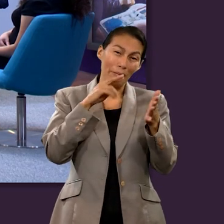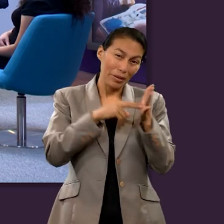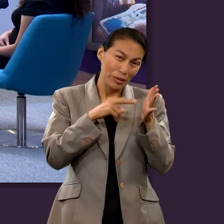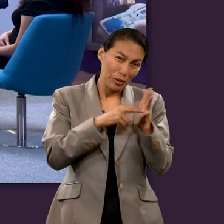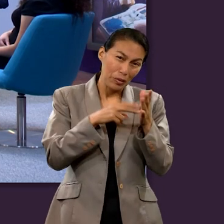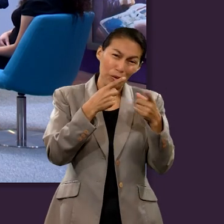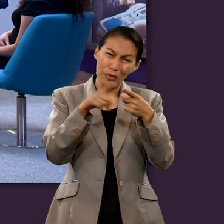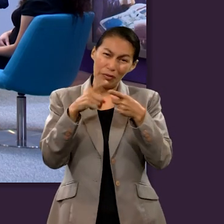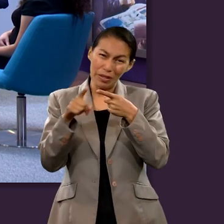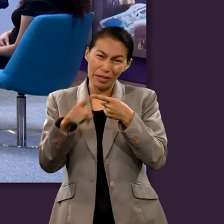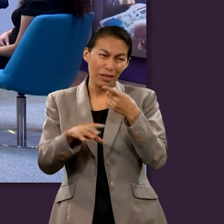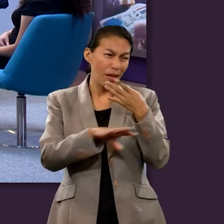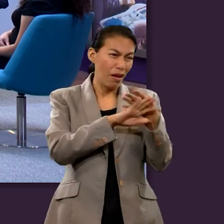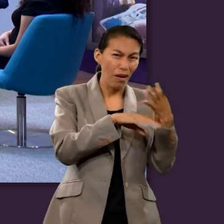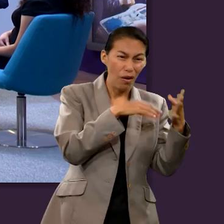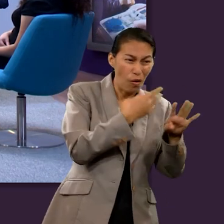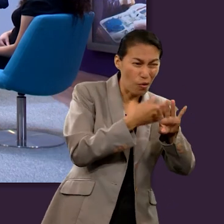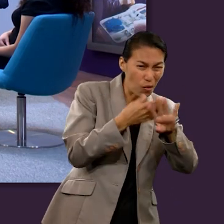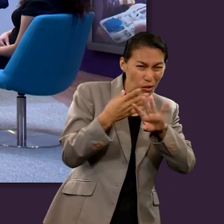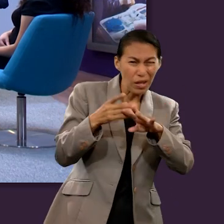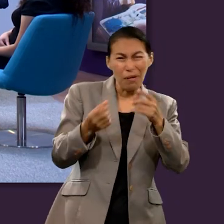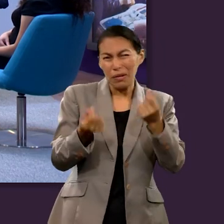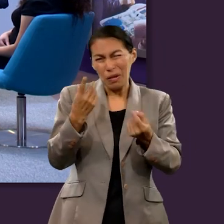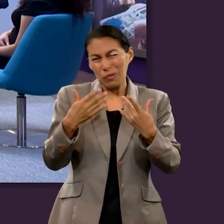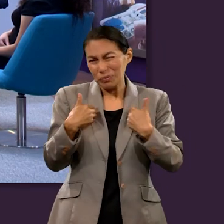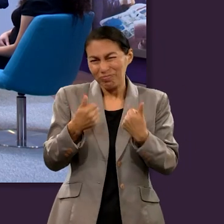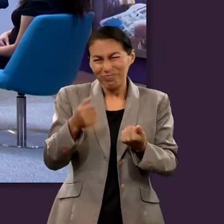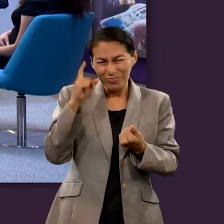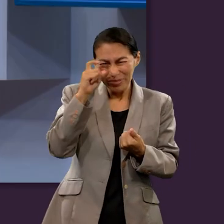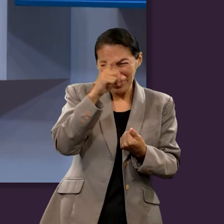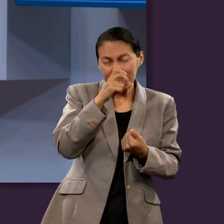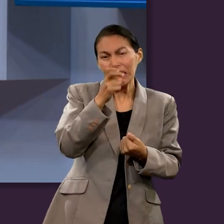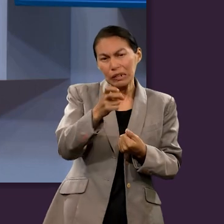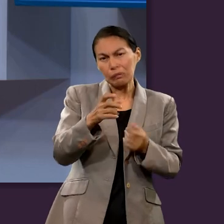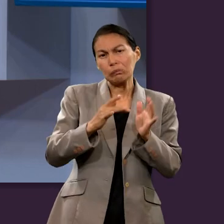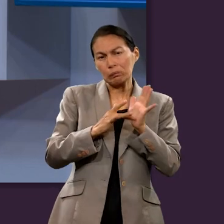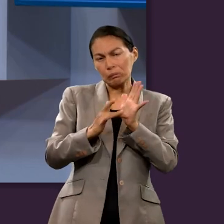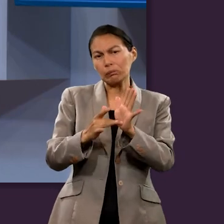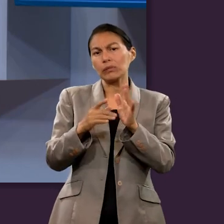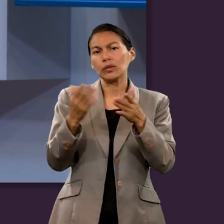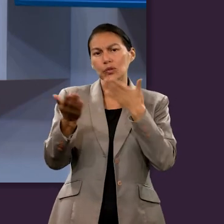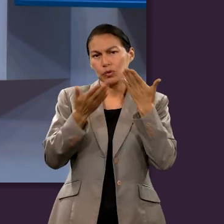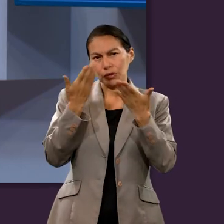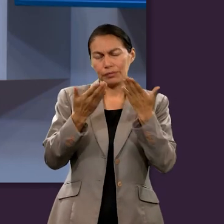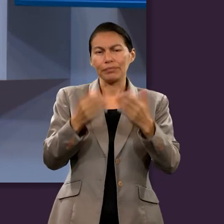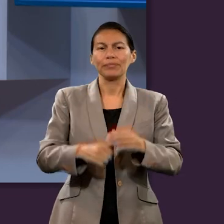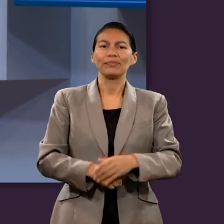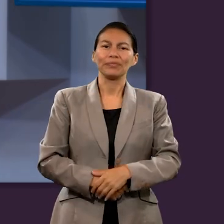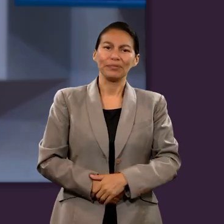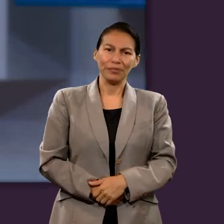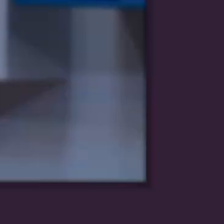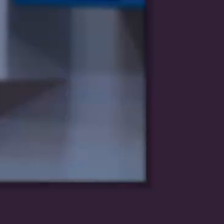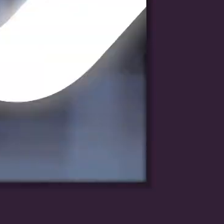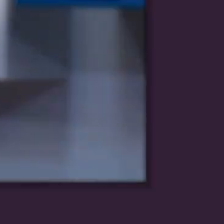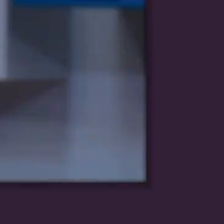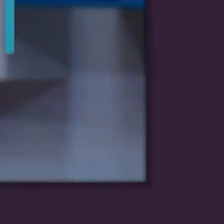A ustedes los invitamos a seguir conectados porque al regreso seguiremos viendo otros pasajes contradictorios.